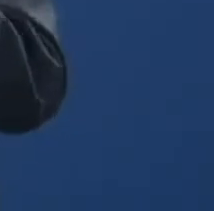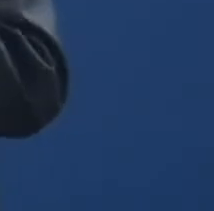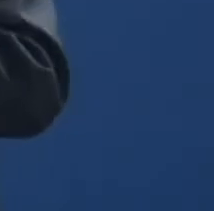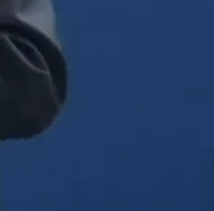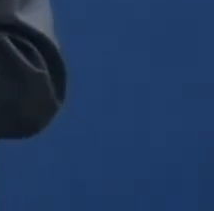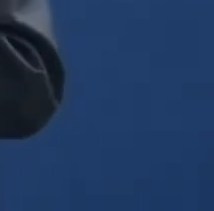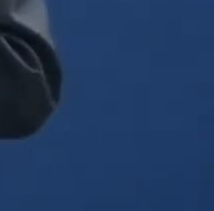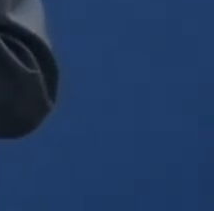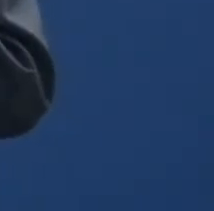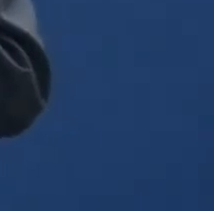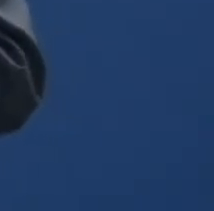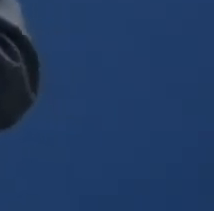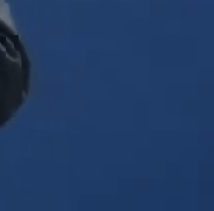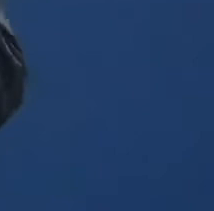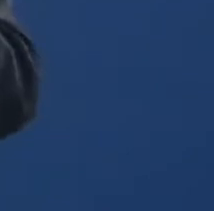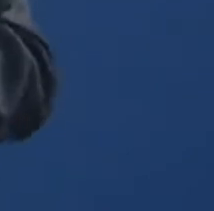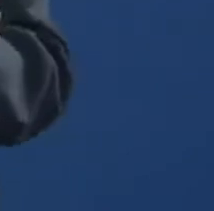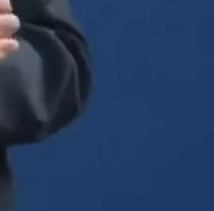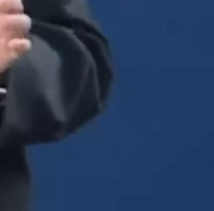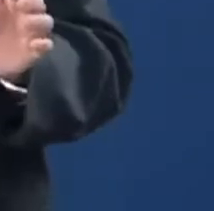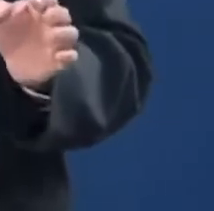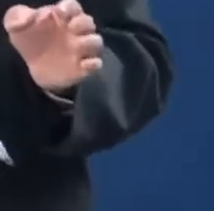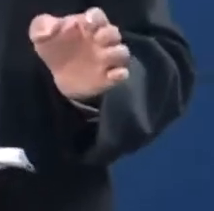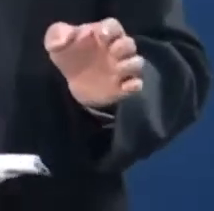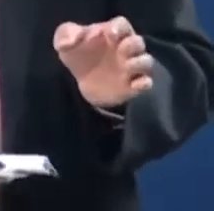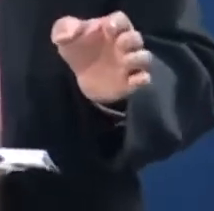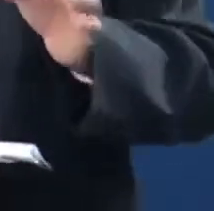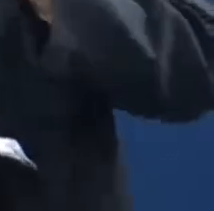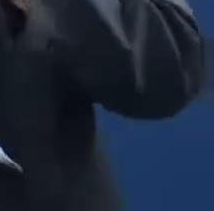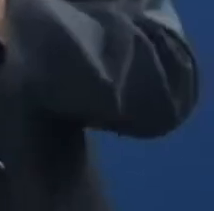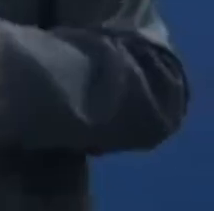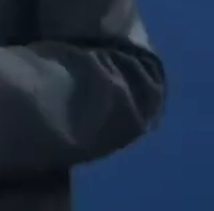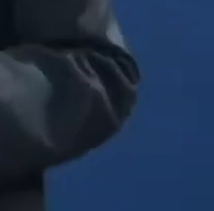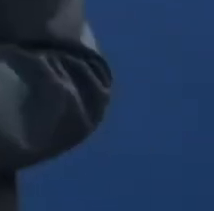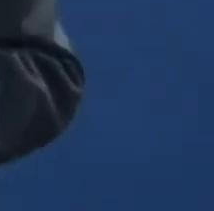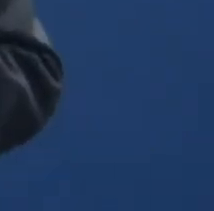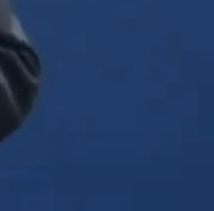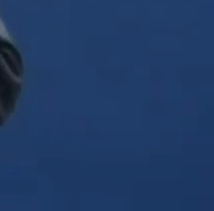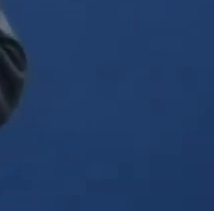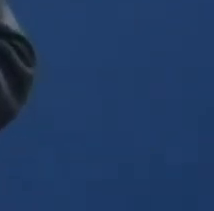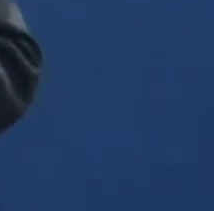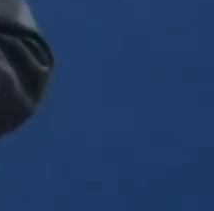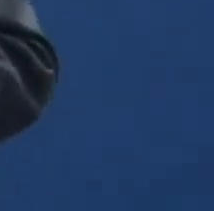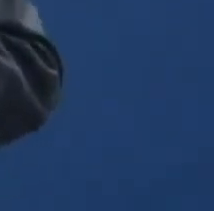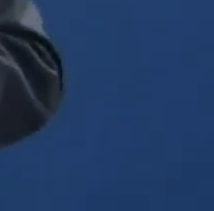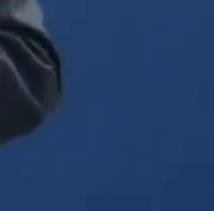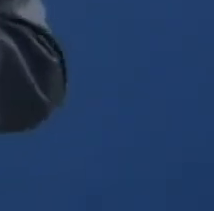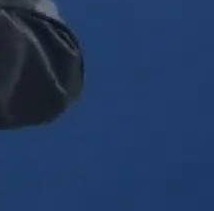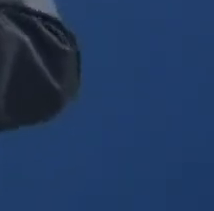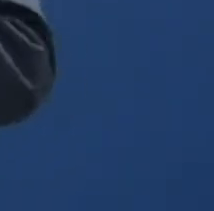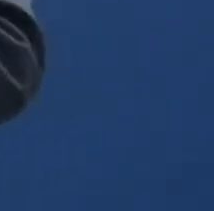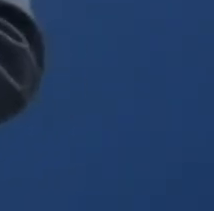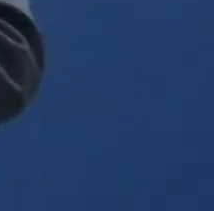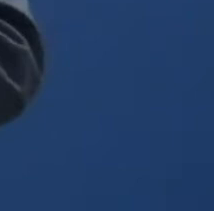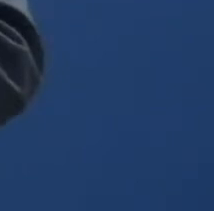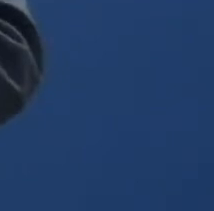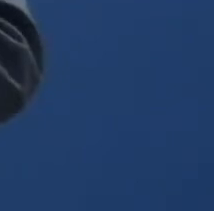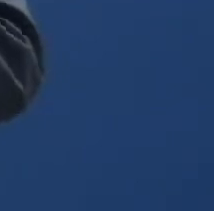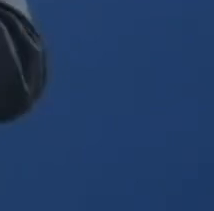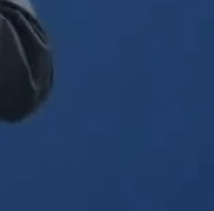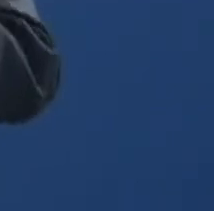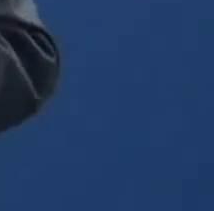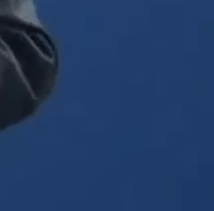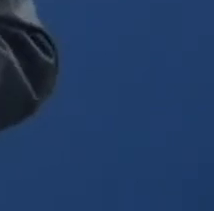en almuerzo de aprendizaje. Una vez al año no hace daño. Y ahí vamos a ver que sigue el humor de los profesores, porque